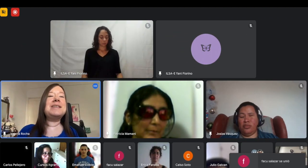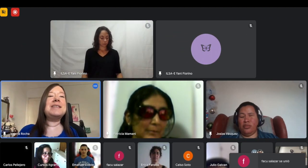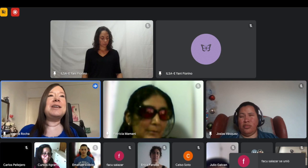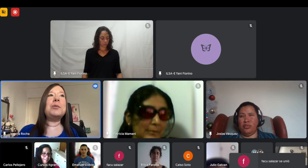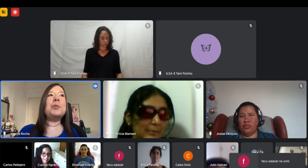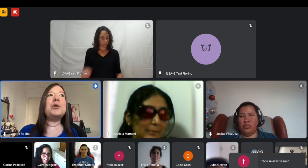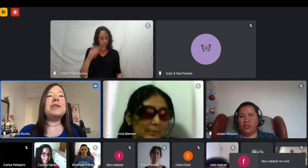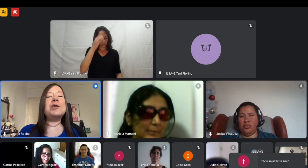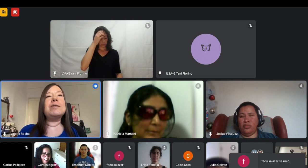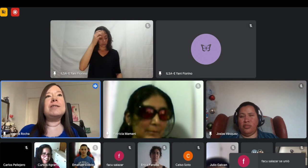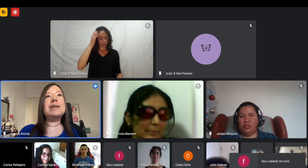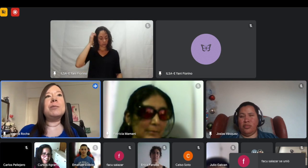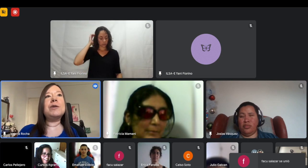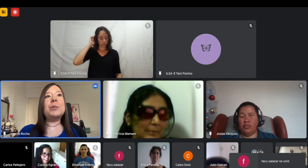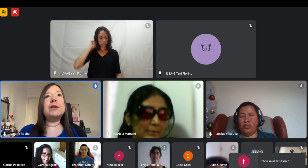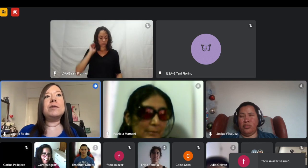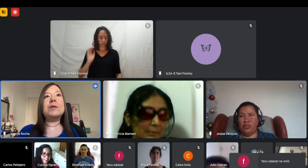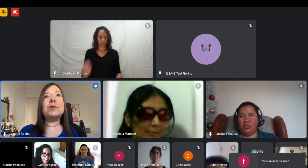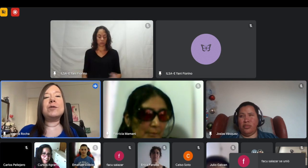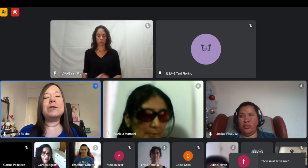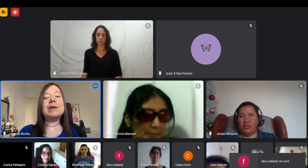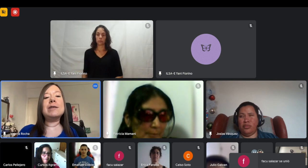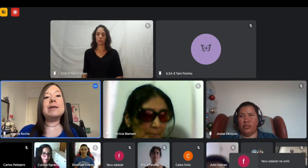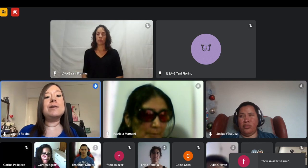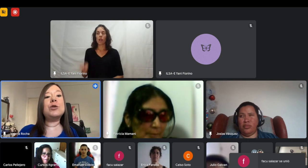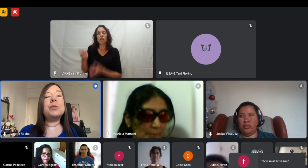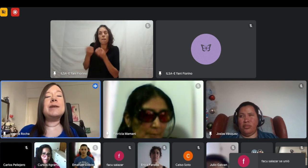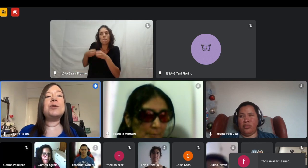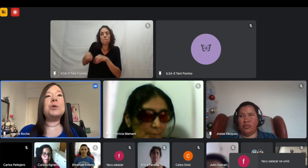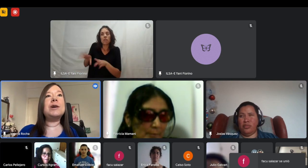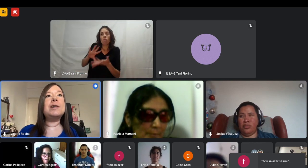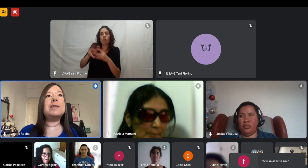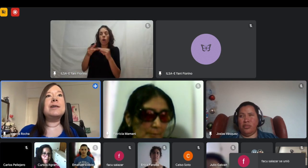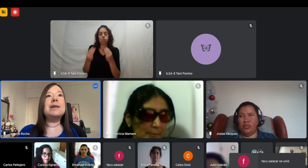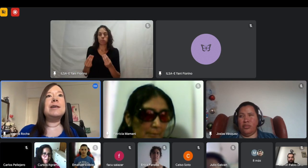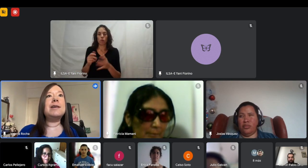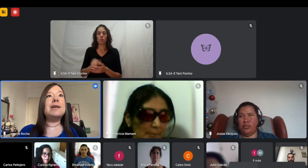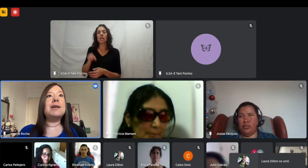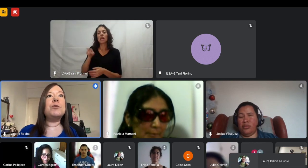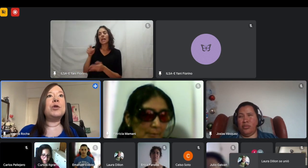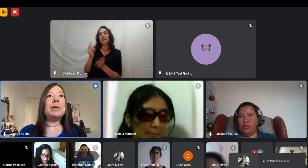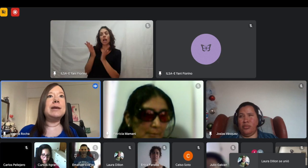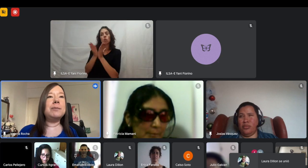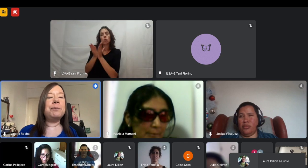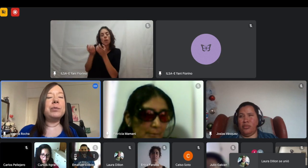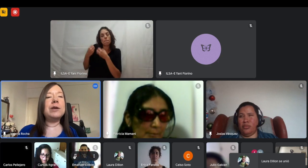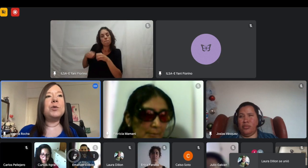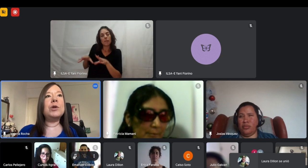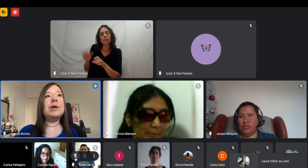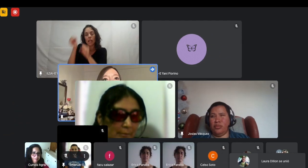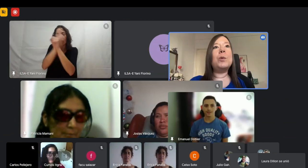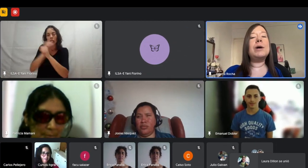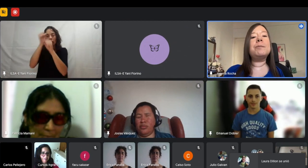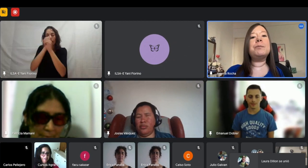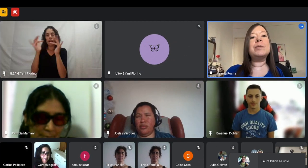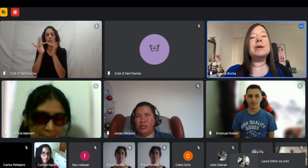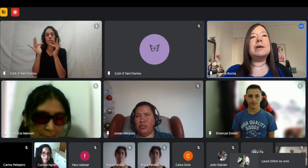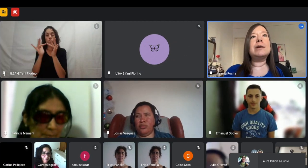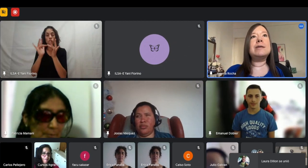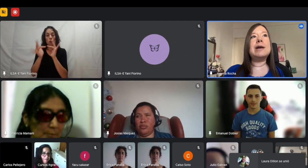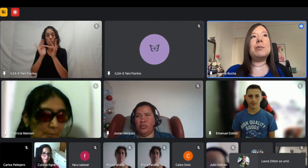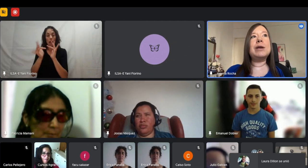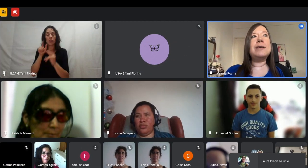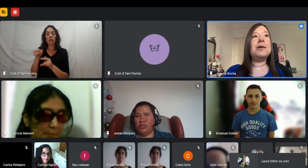centrándome un poquito en mis comienzos que yo empecé a estudiar ingeniería en informática estudió en la uva